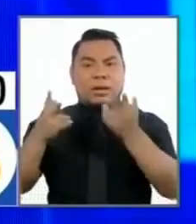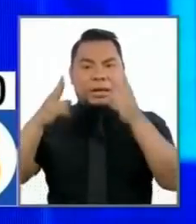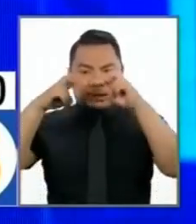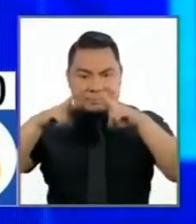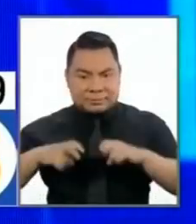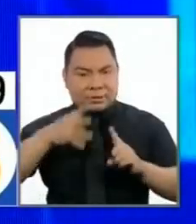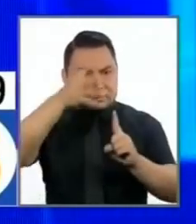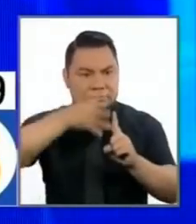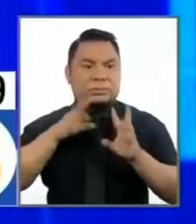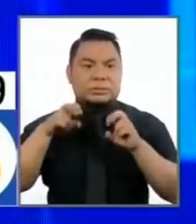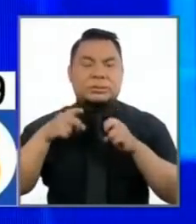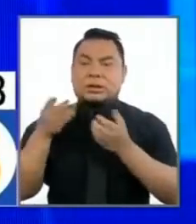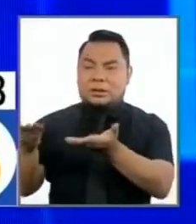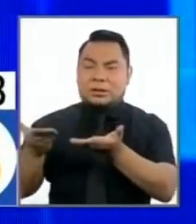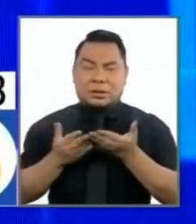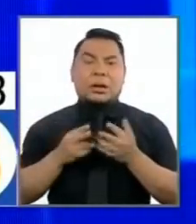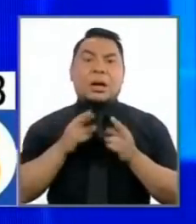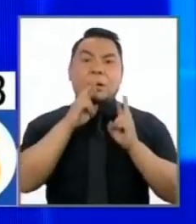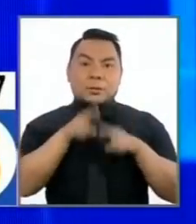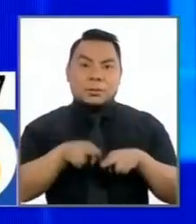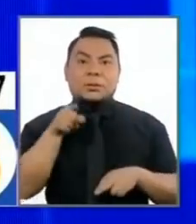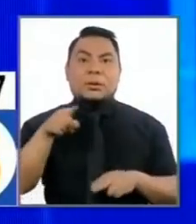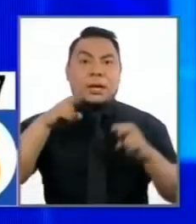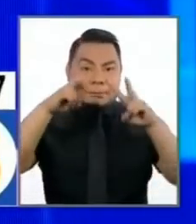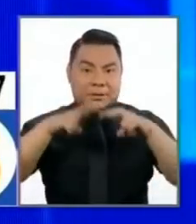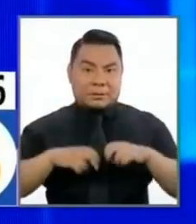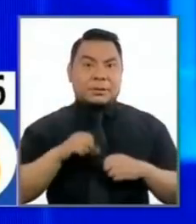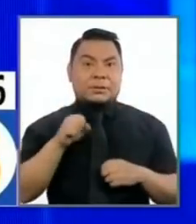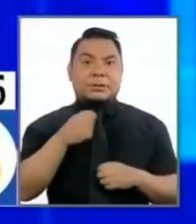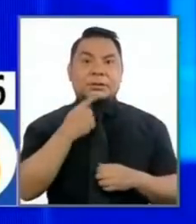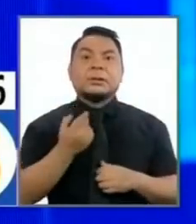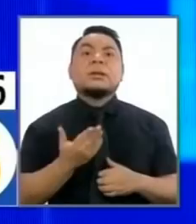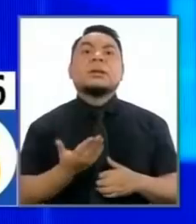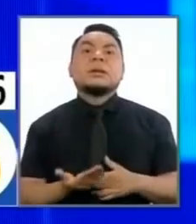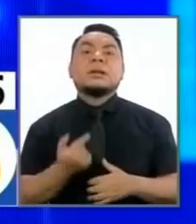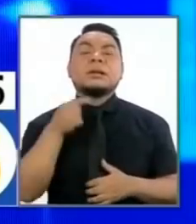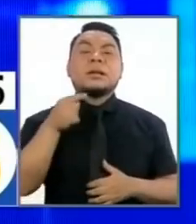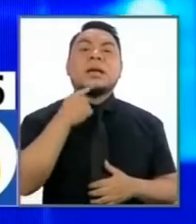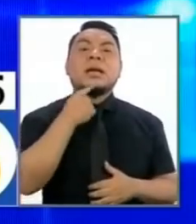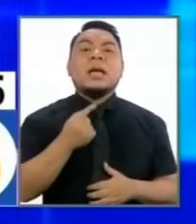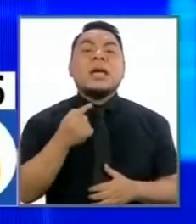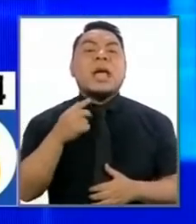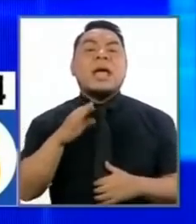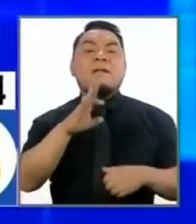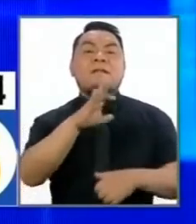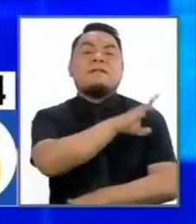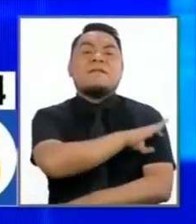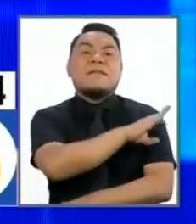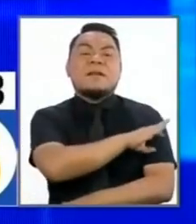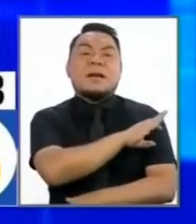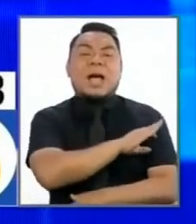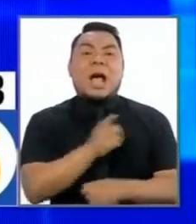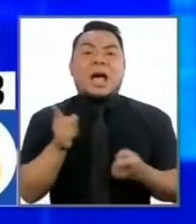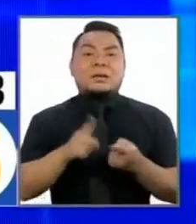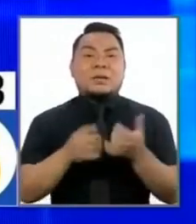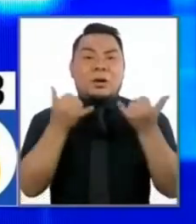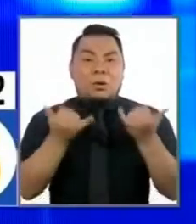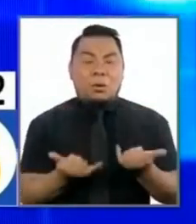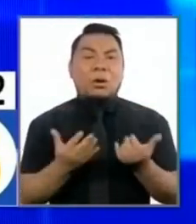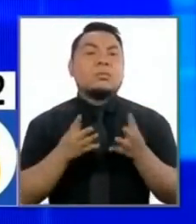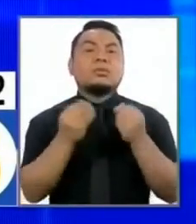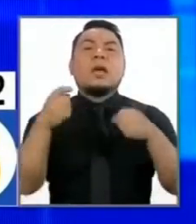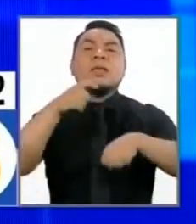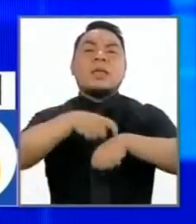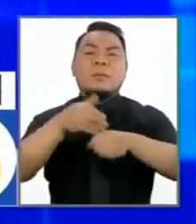investigar a ver si nos traen resultados de estas investigaciones que la fiscalía lamentablemente hasta el día de hoy durante